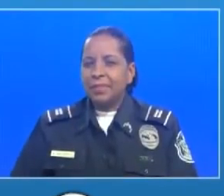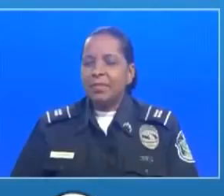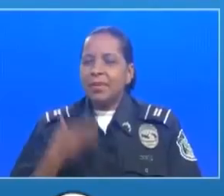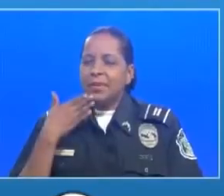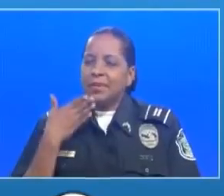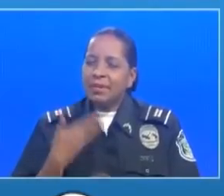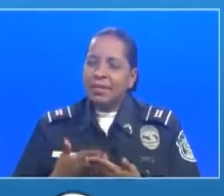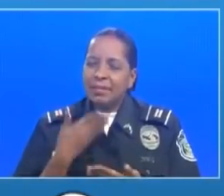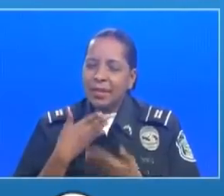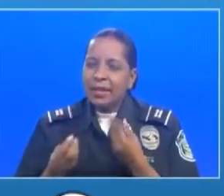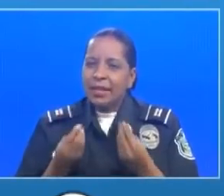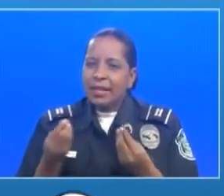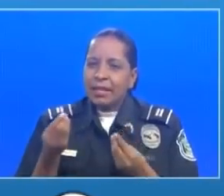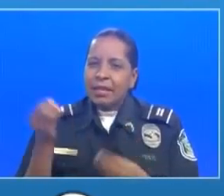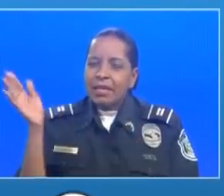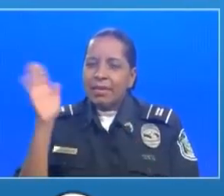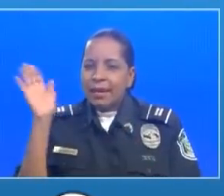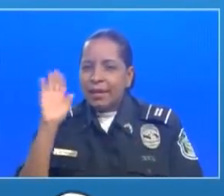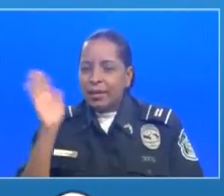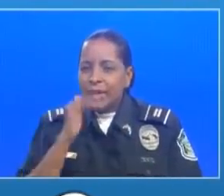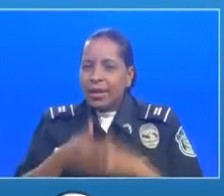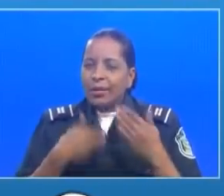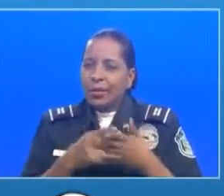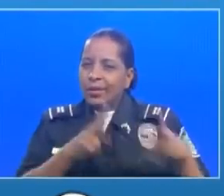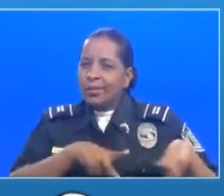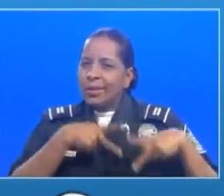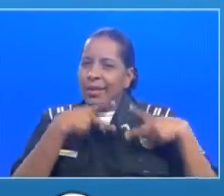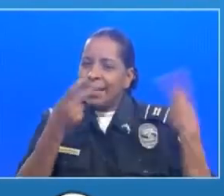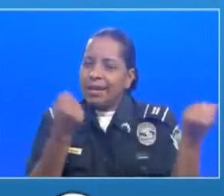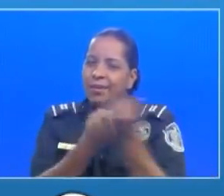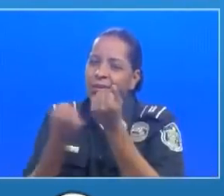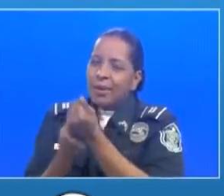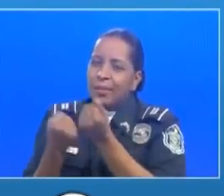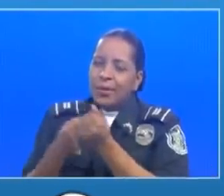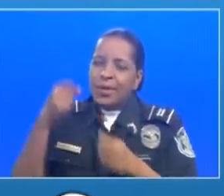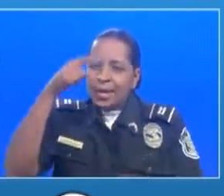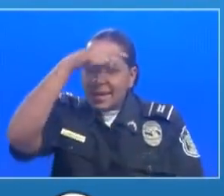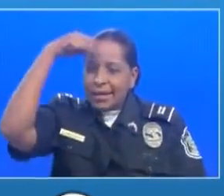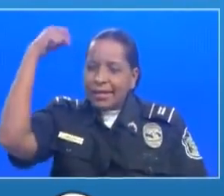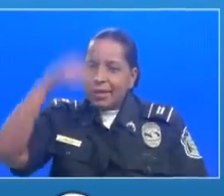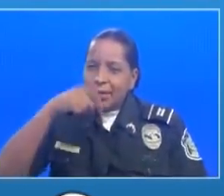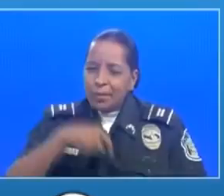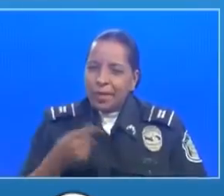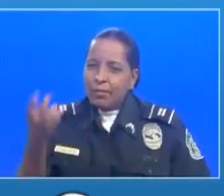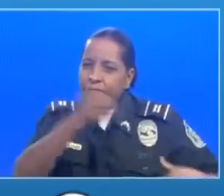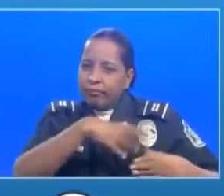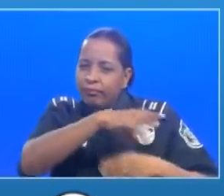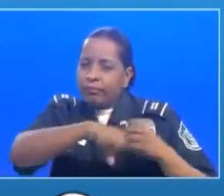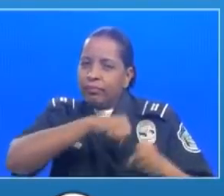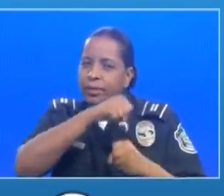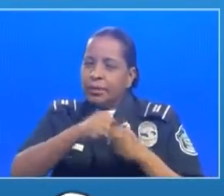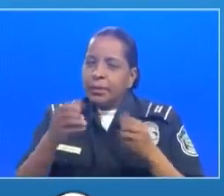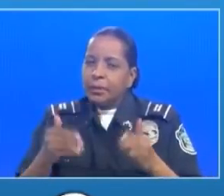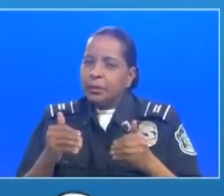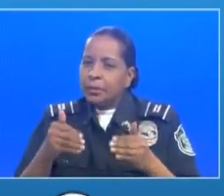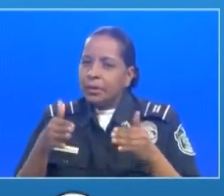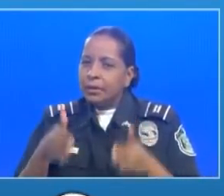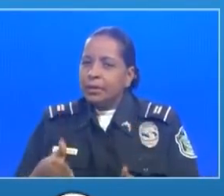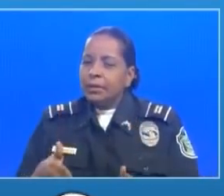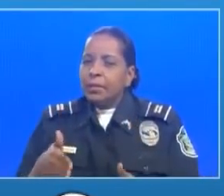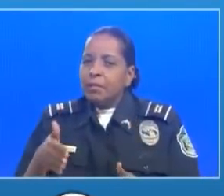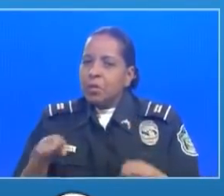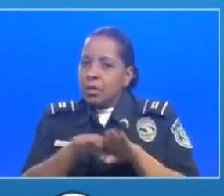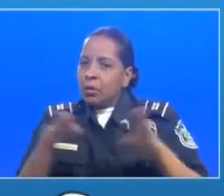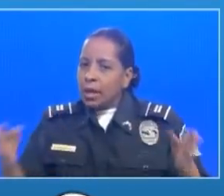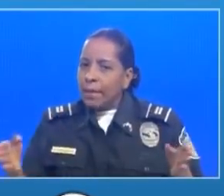Muchísimas gracias y un saludo para todos esos voluntarios que brindan su tiempo para beneficio de todos los panameños. Y continuamos ahora saludando a la